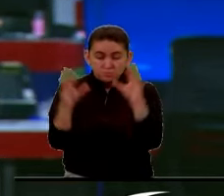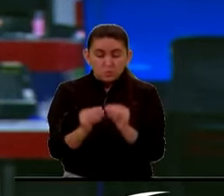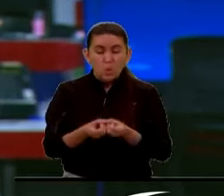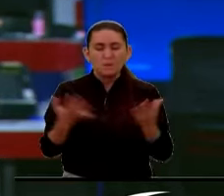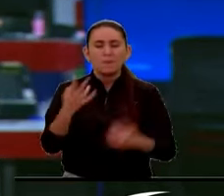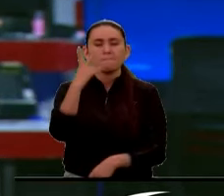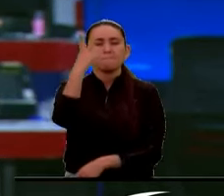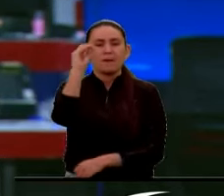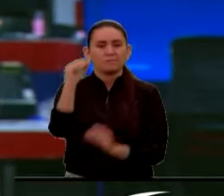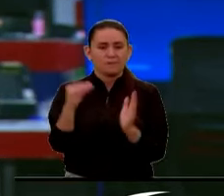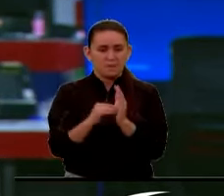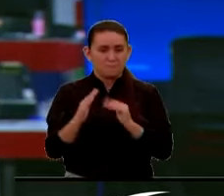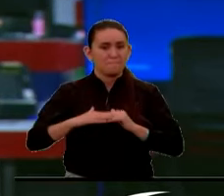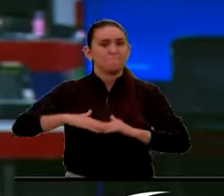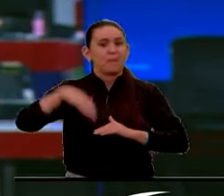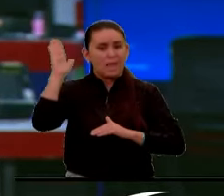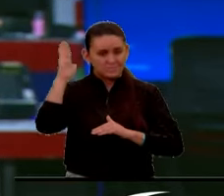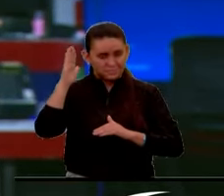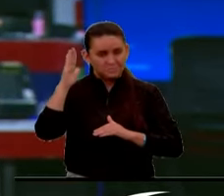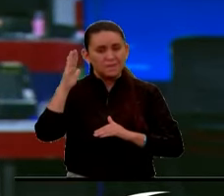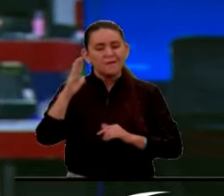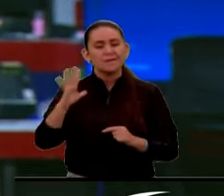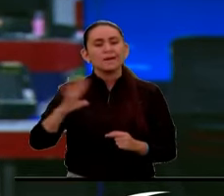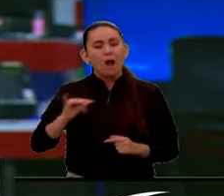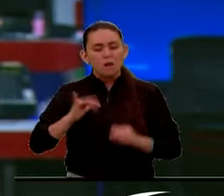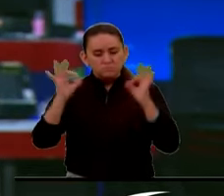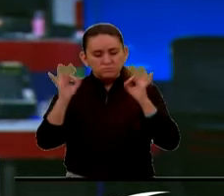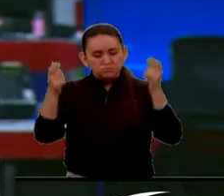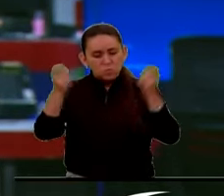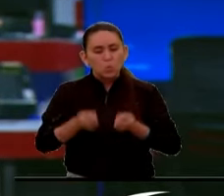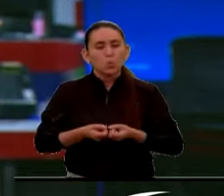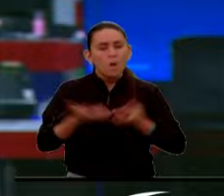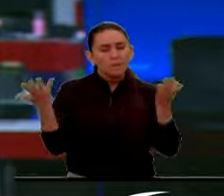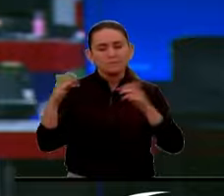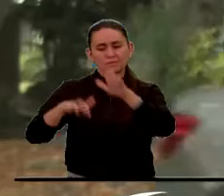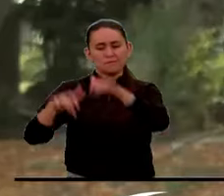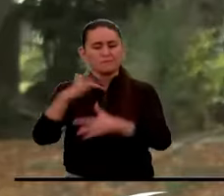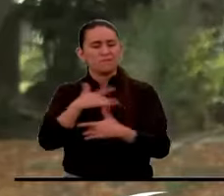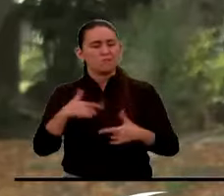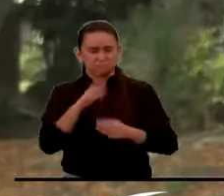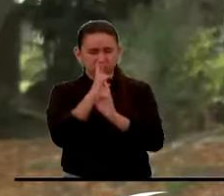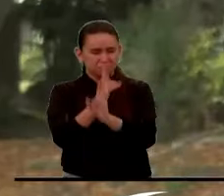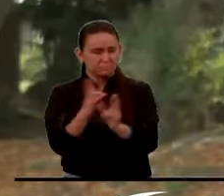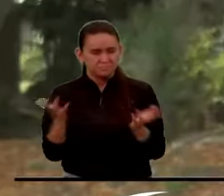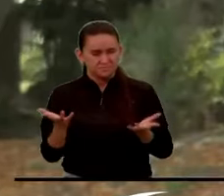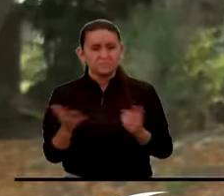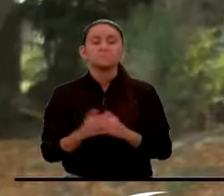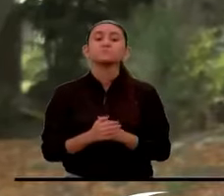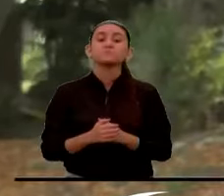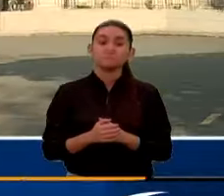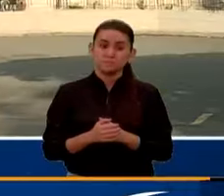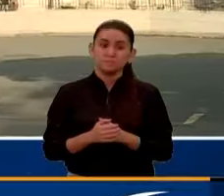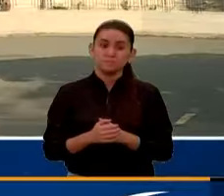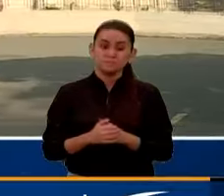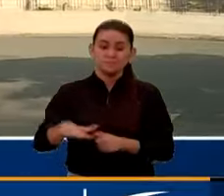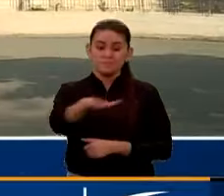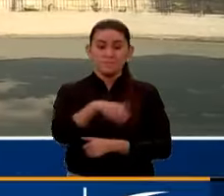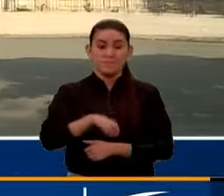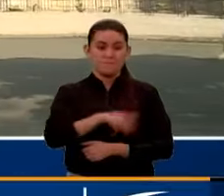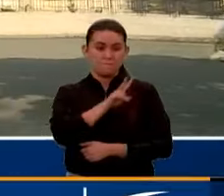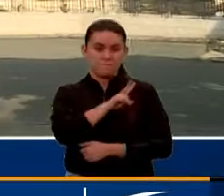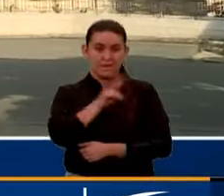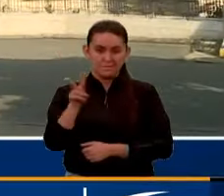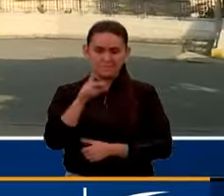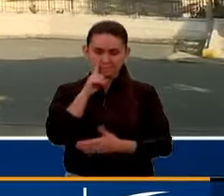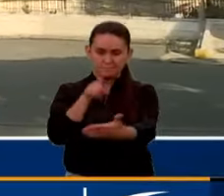Valentina Gallego, ¿cuántos casos hay en Cali y qué dice la Secretaría de Salud? Buenas tardes, pues las cifras en el departamento del Valle del Cauca son